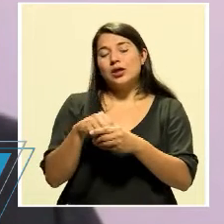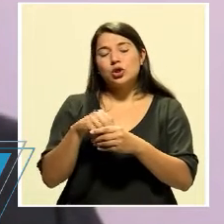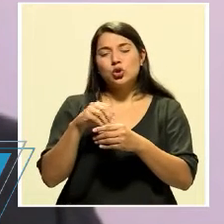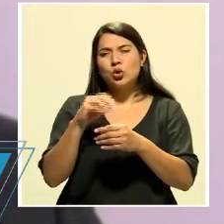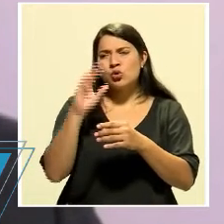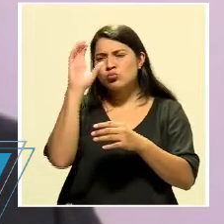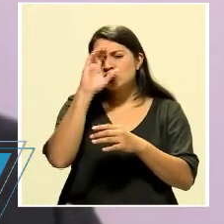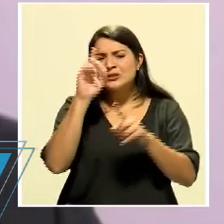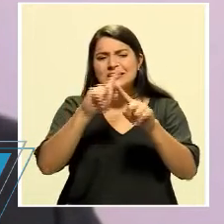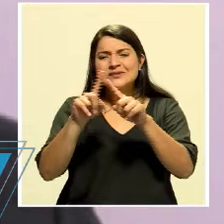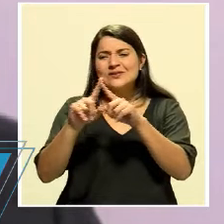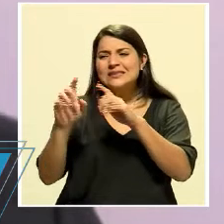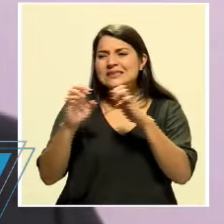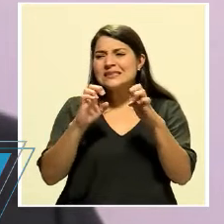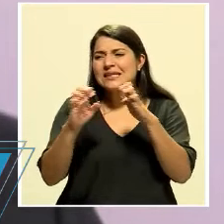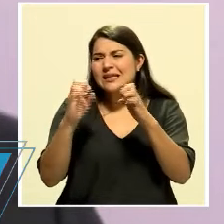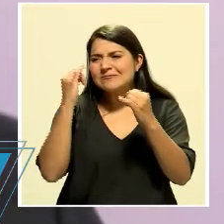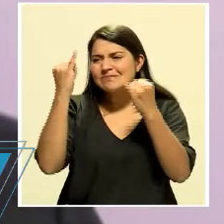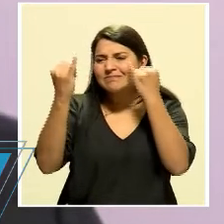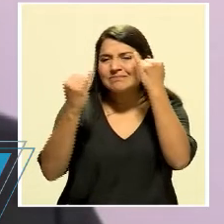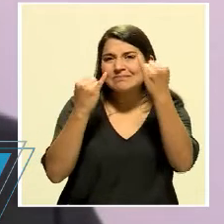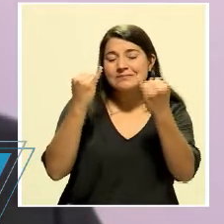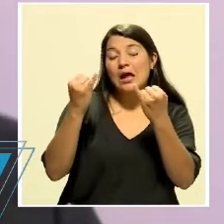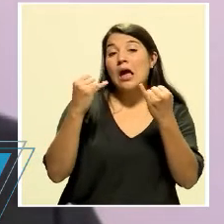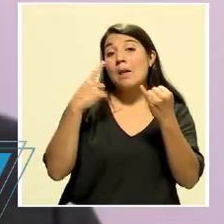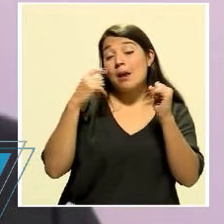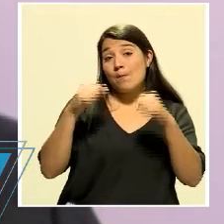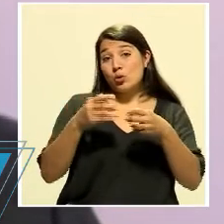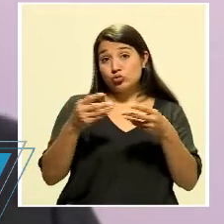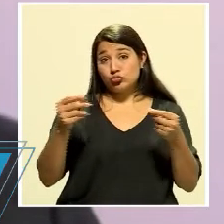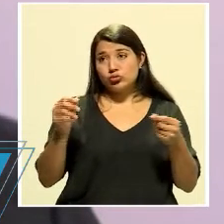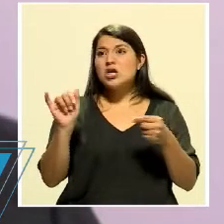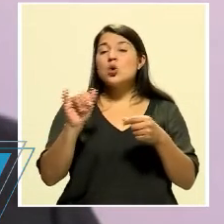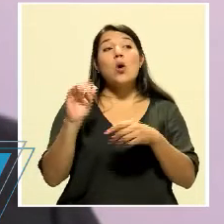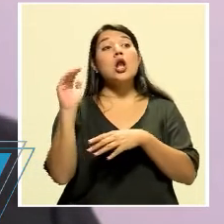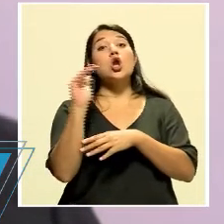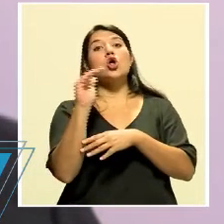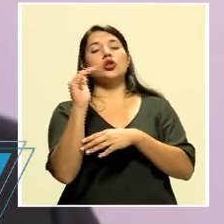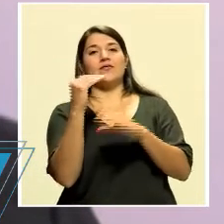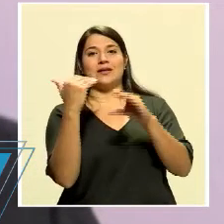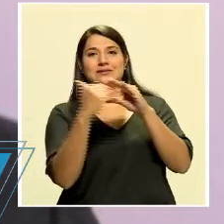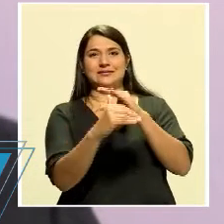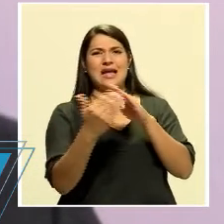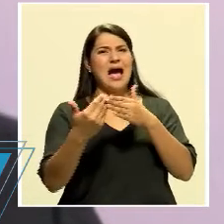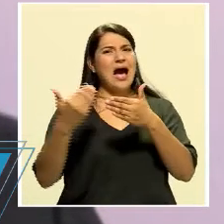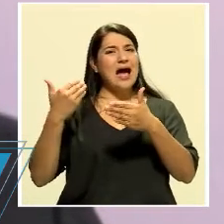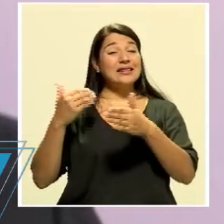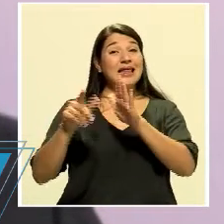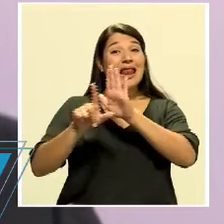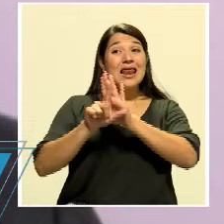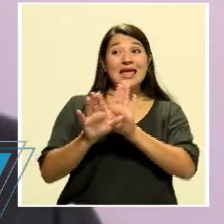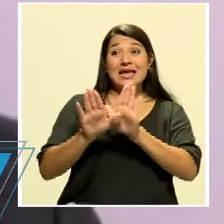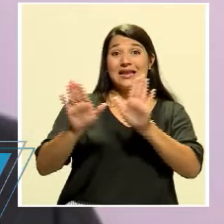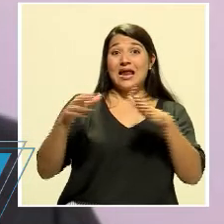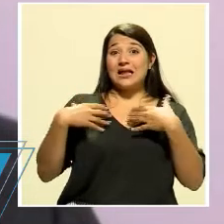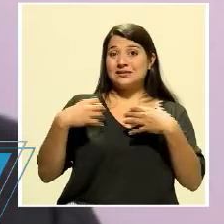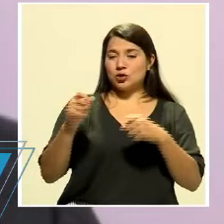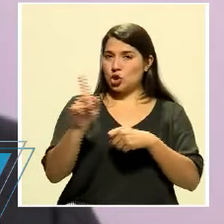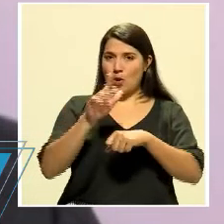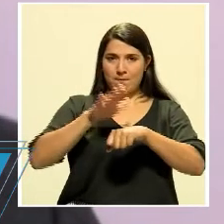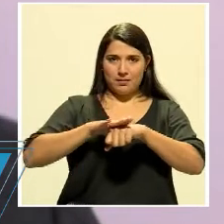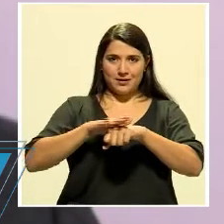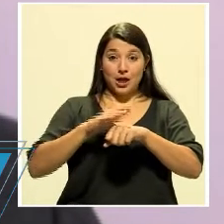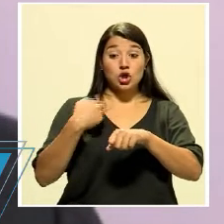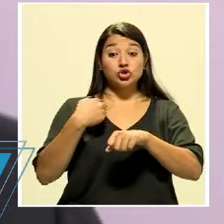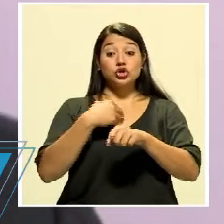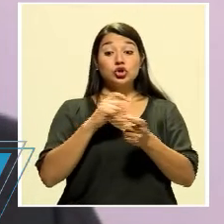estrategias que tenemos que echar mano para la misma notificación electrónica, en la Ley General de Salud no la permitía, hicimos la modificación para que